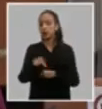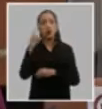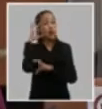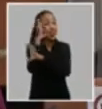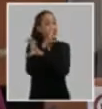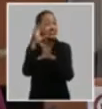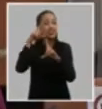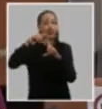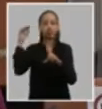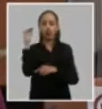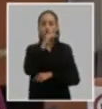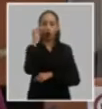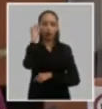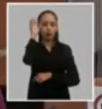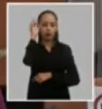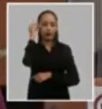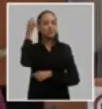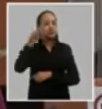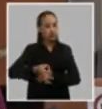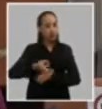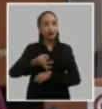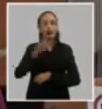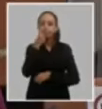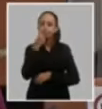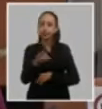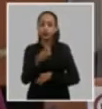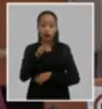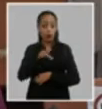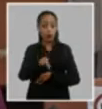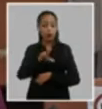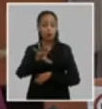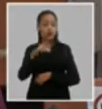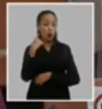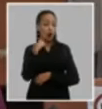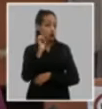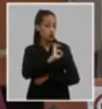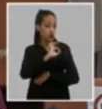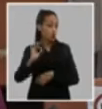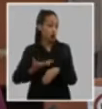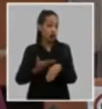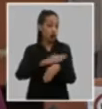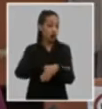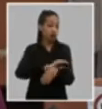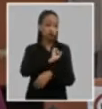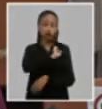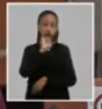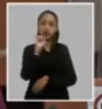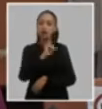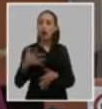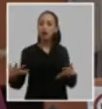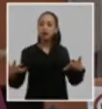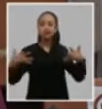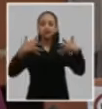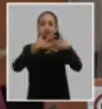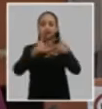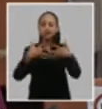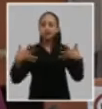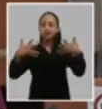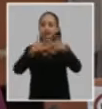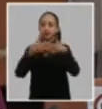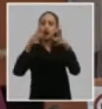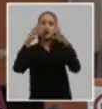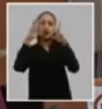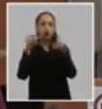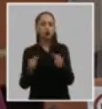tecnología y la innovación en estos últimos cinco años como nunca antes se ha logrado una integración armónica con